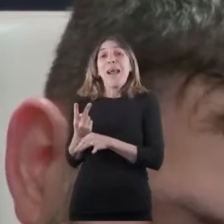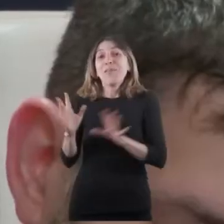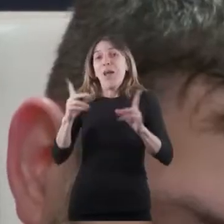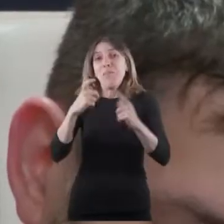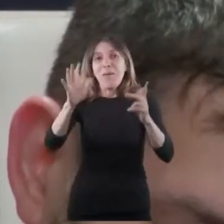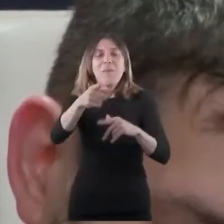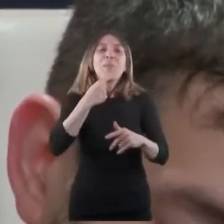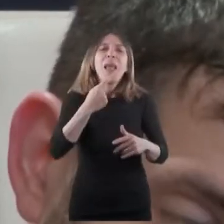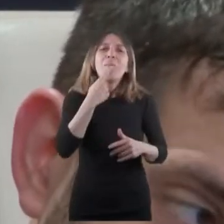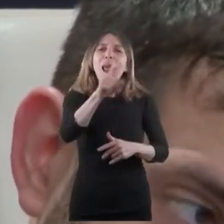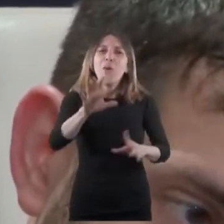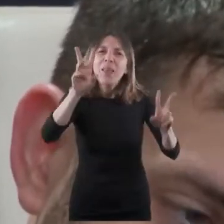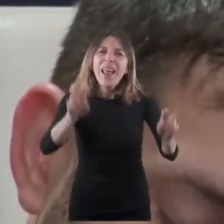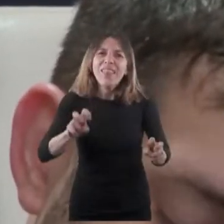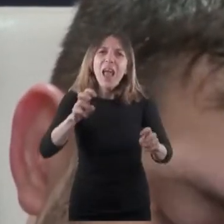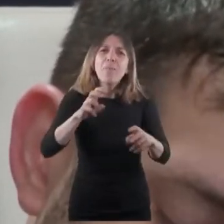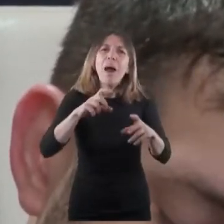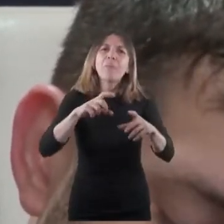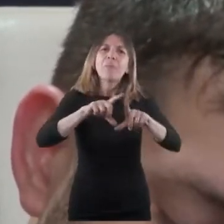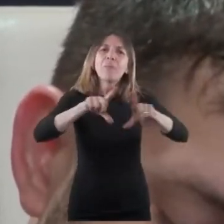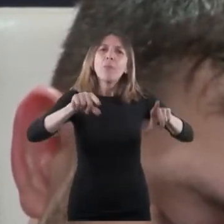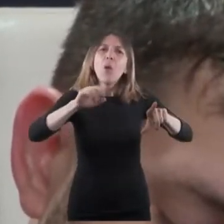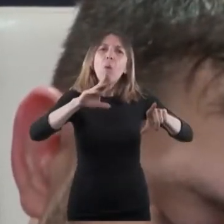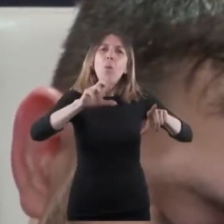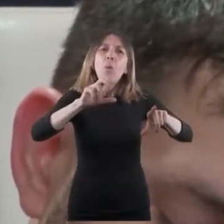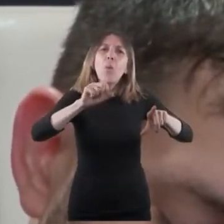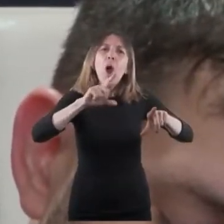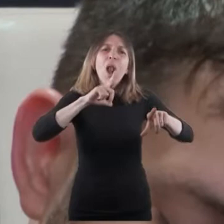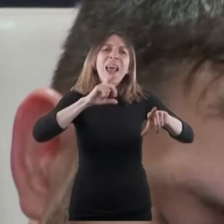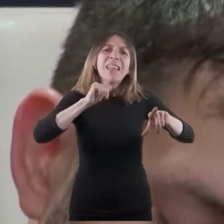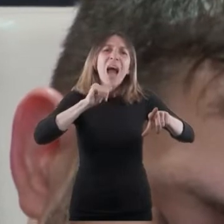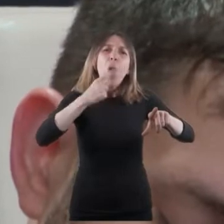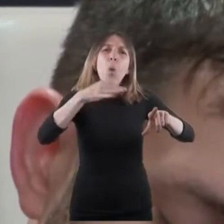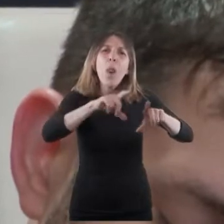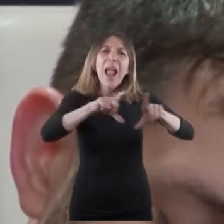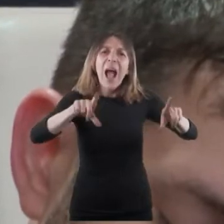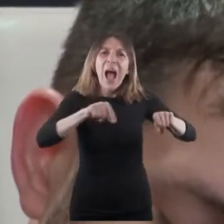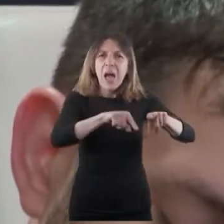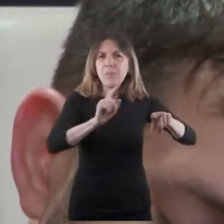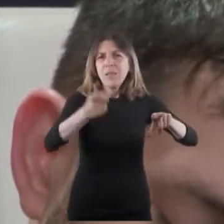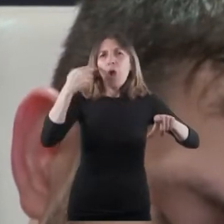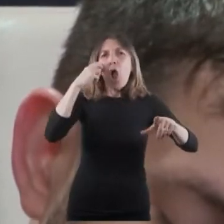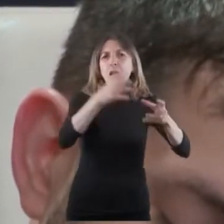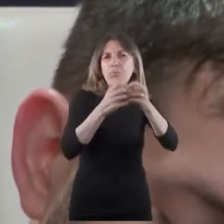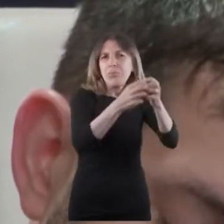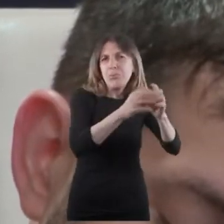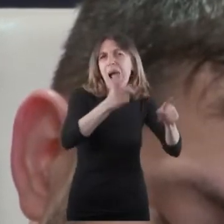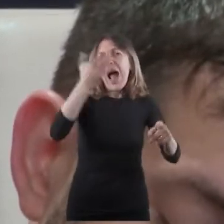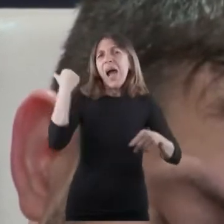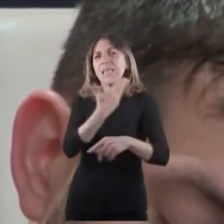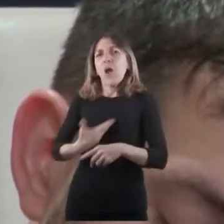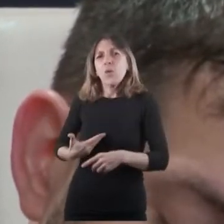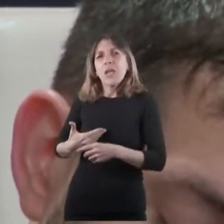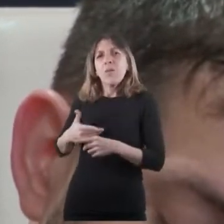La consulta es acerca de la boleta única, en el Congreso la oposición está planteando el tema, en su momento el Ejecutivo, a través